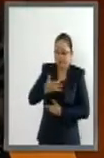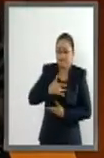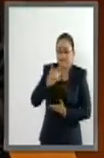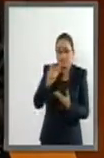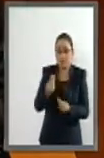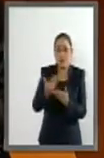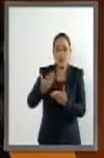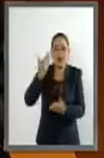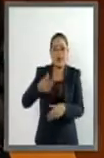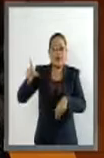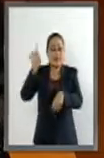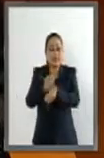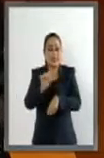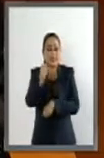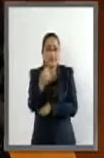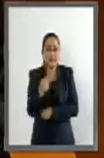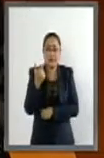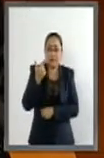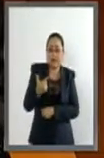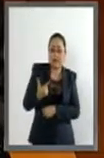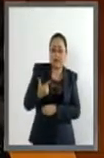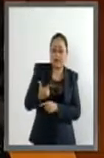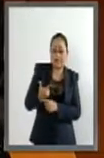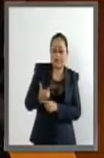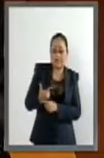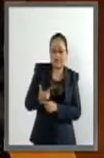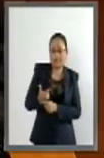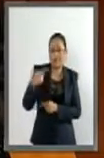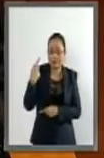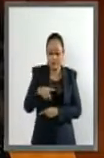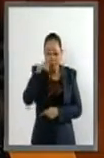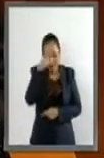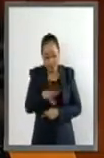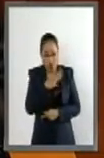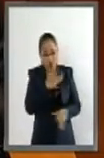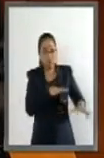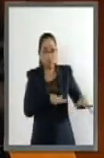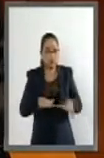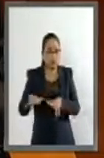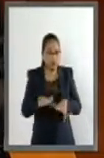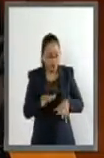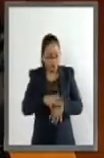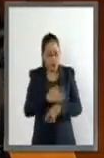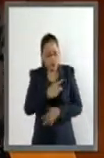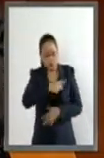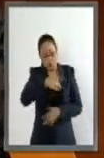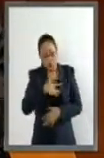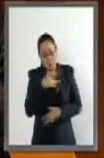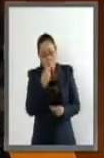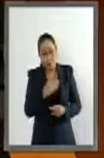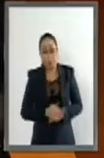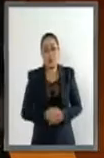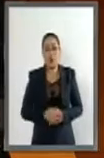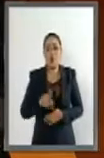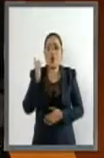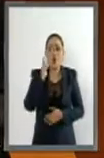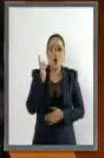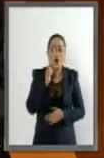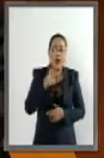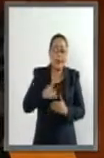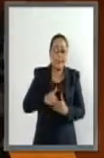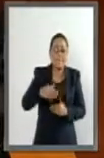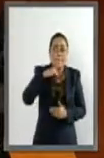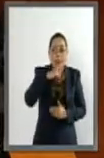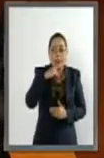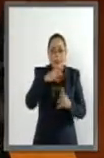registrado el pasado 7 de septiembre en nuestro país. Asimismo, deseamos la pronta recuperación